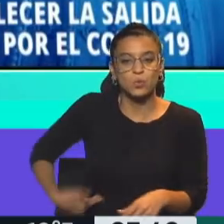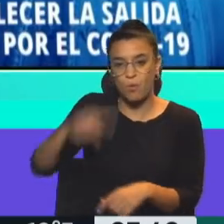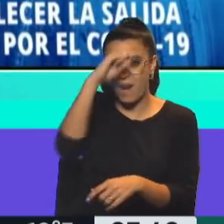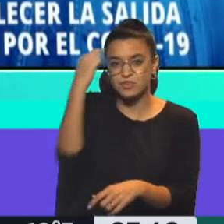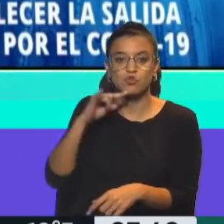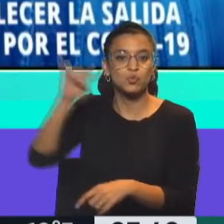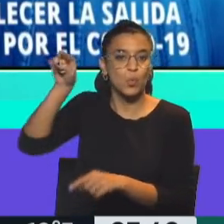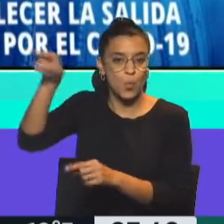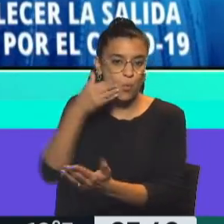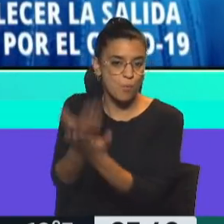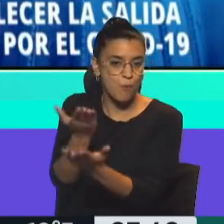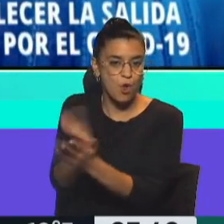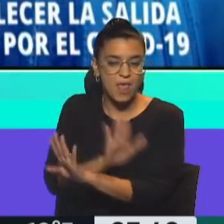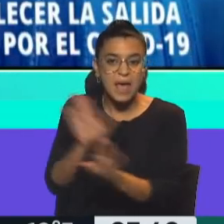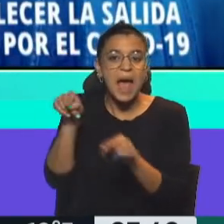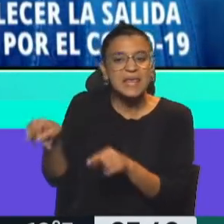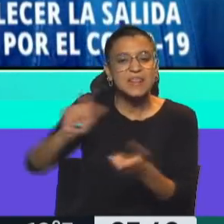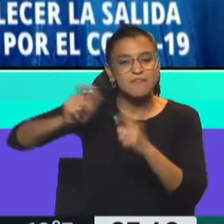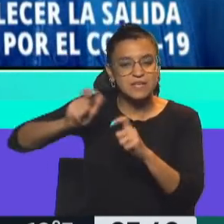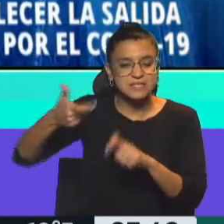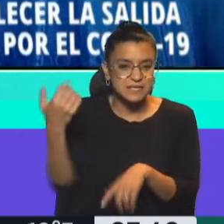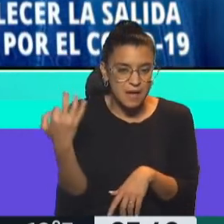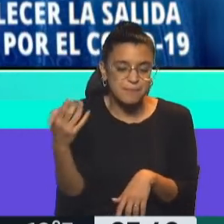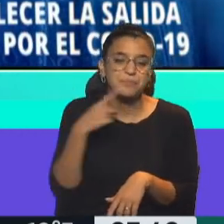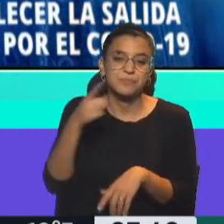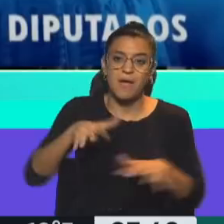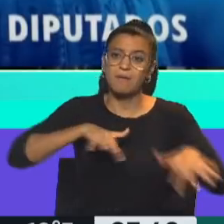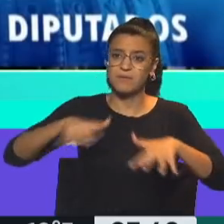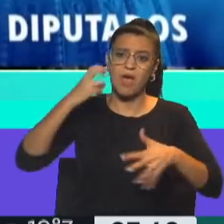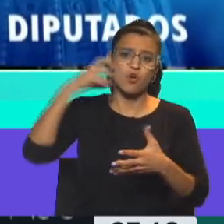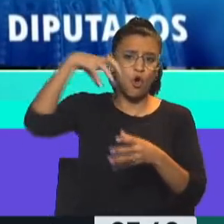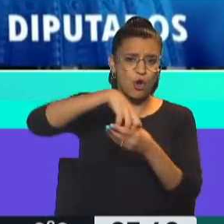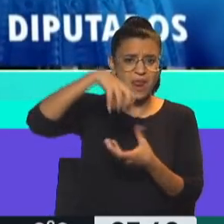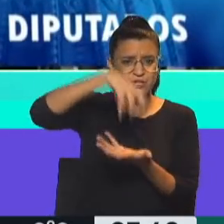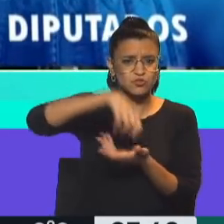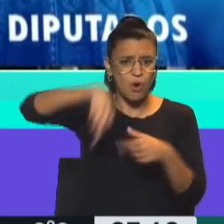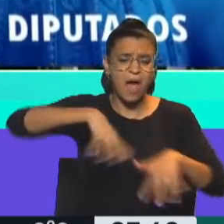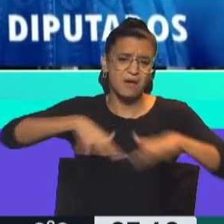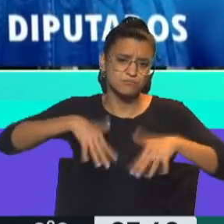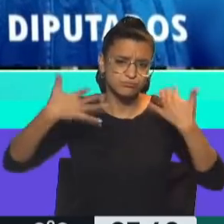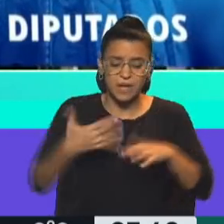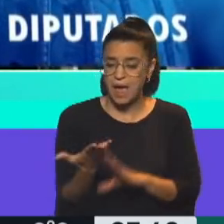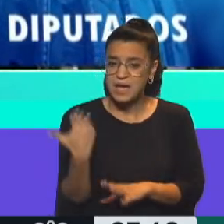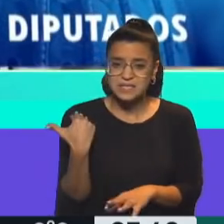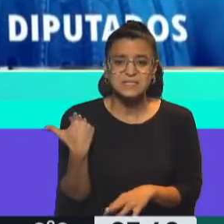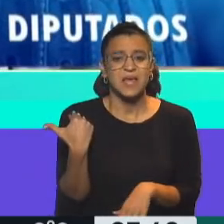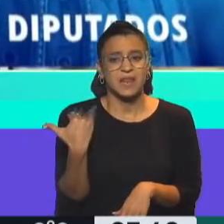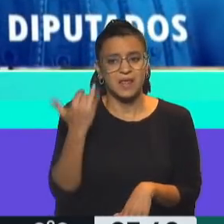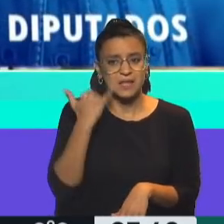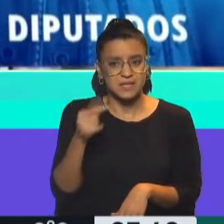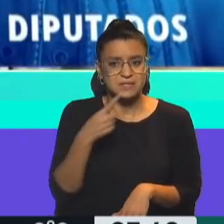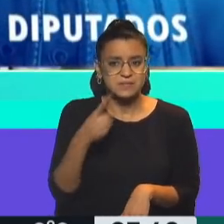Ahí está la diferencia principal. Hay mucha actividad en el Congreso por estas horas que comenzó ayer ya